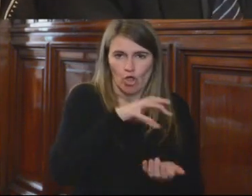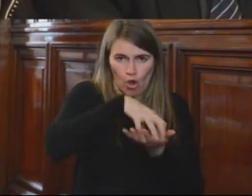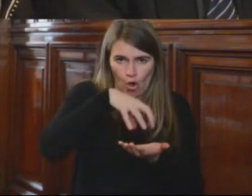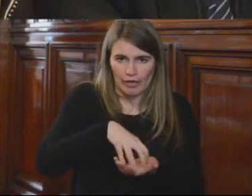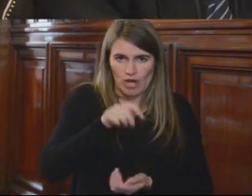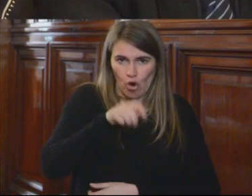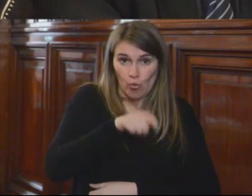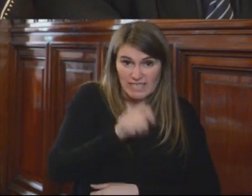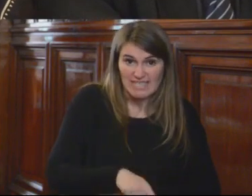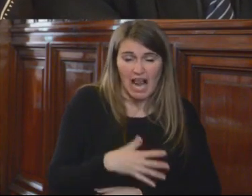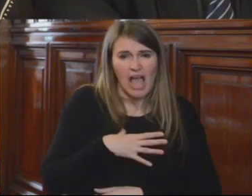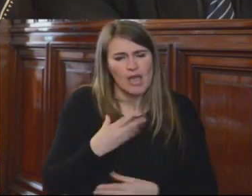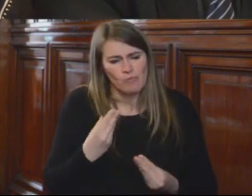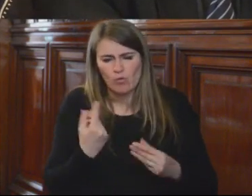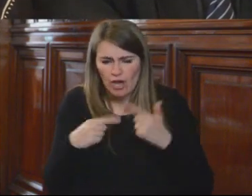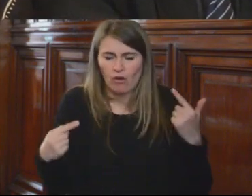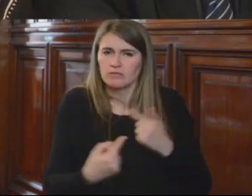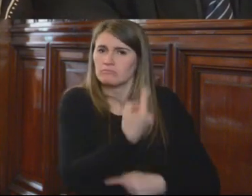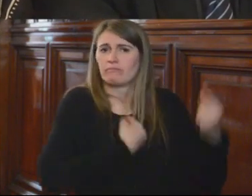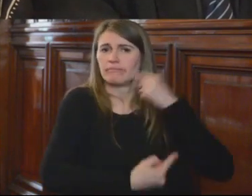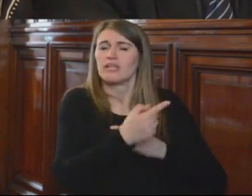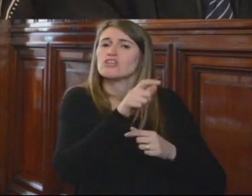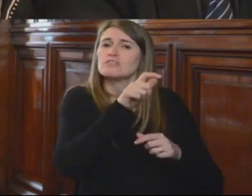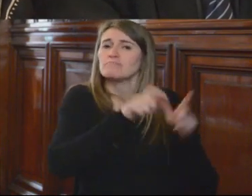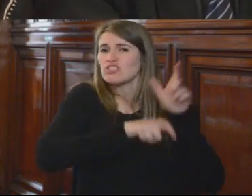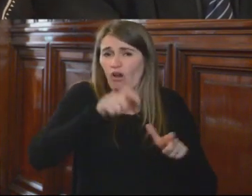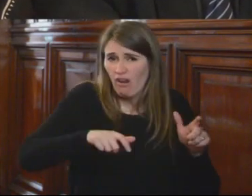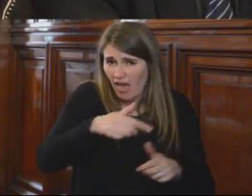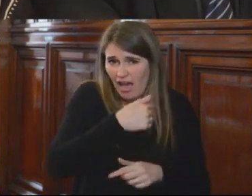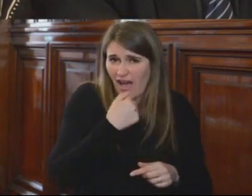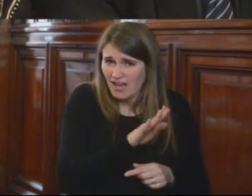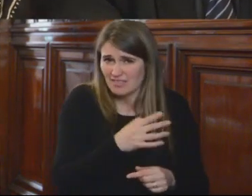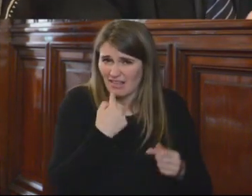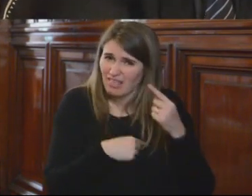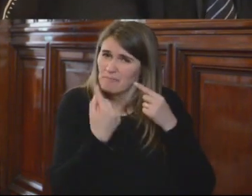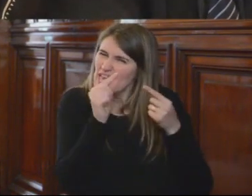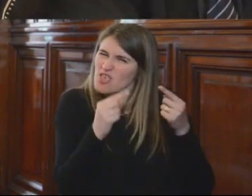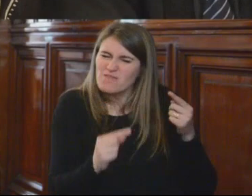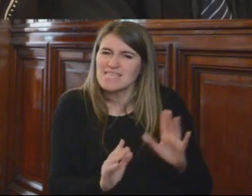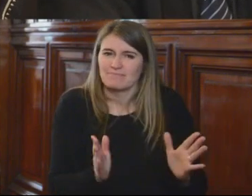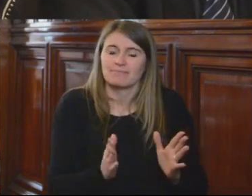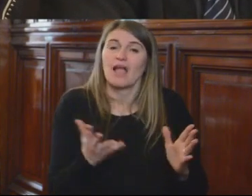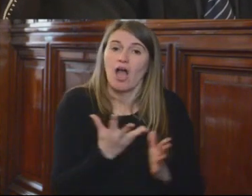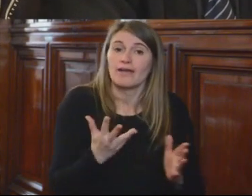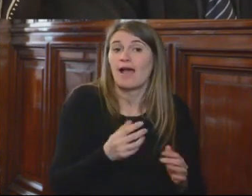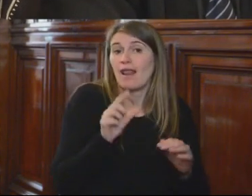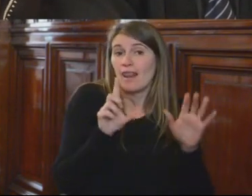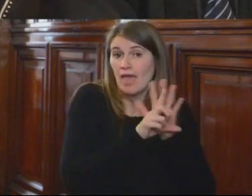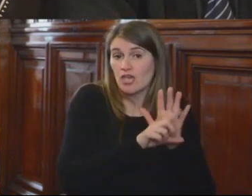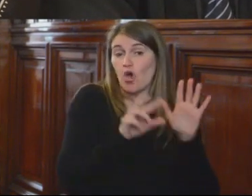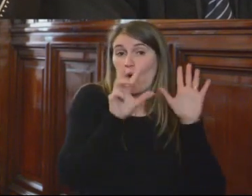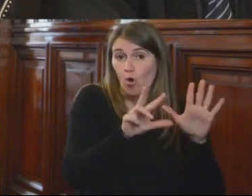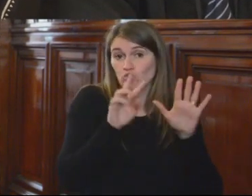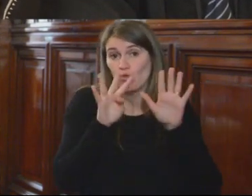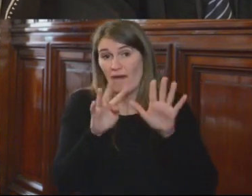grandes observaciones por la sociedad civil. La cumbre de justicia ha dado fruto la ley 898 que es a la que hacen mención